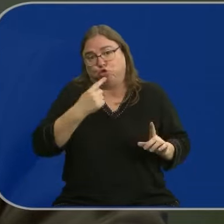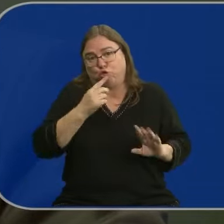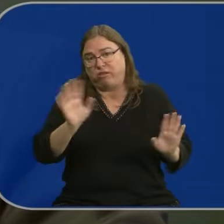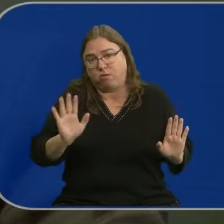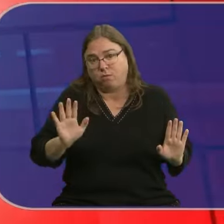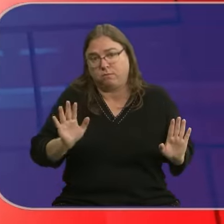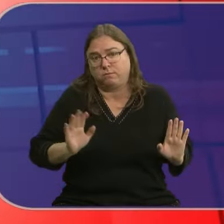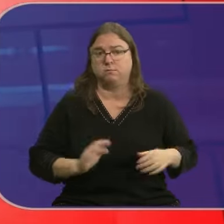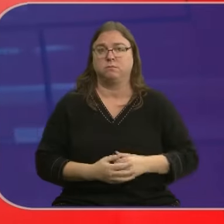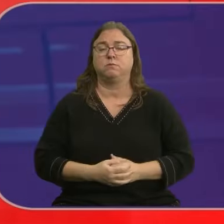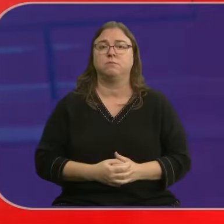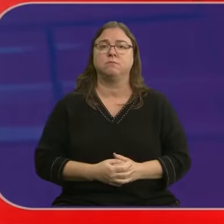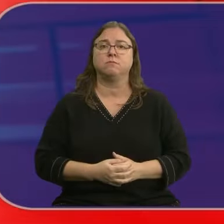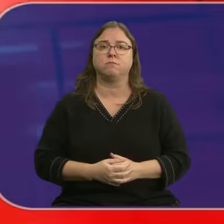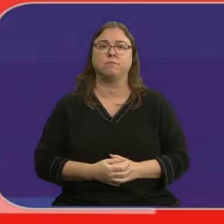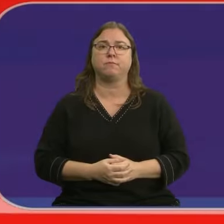dicho.